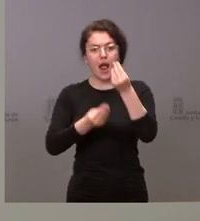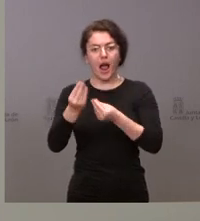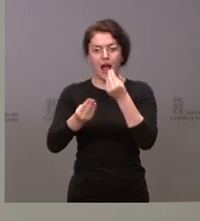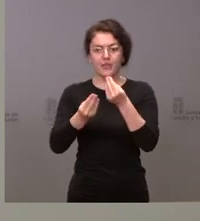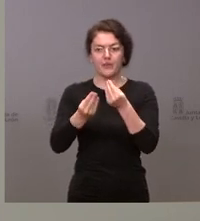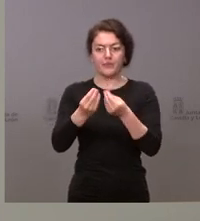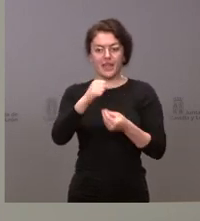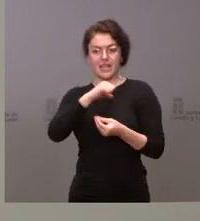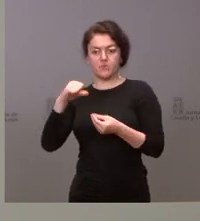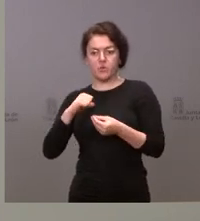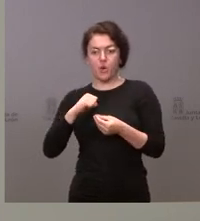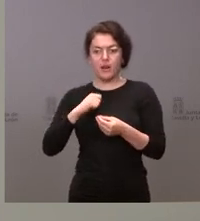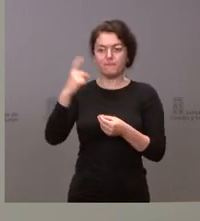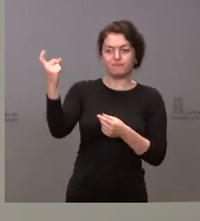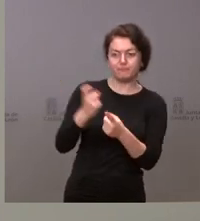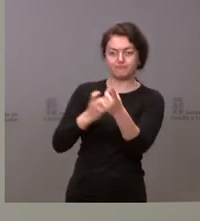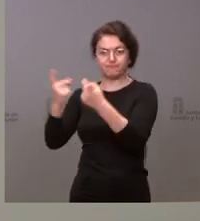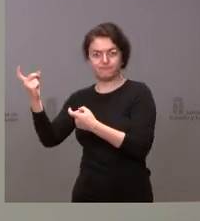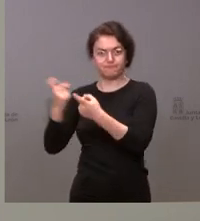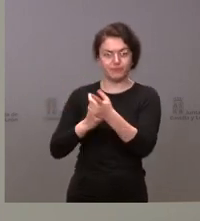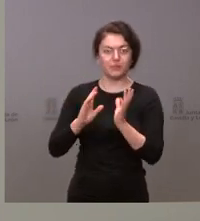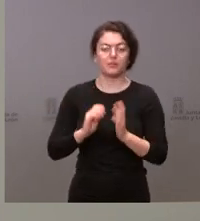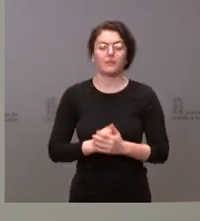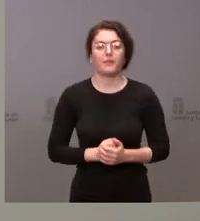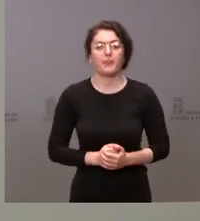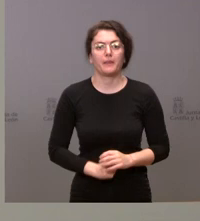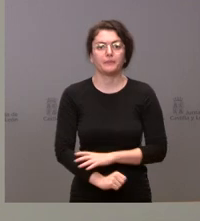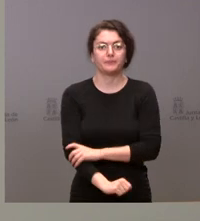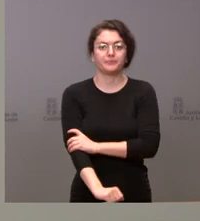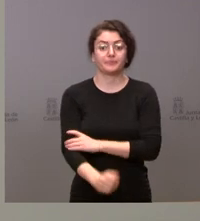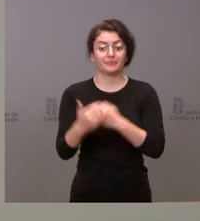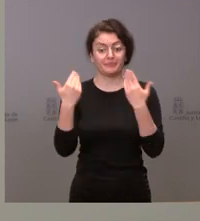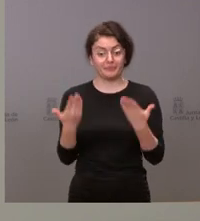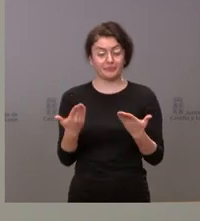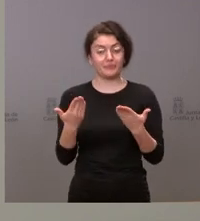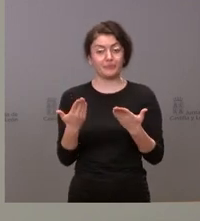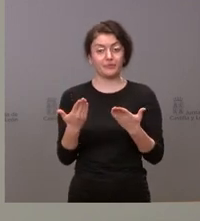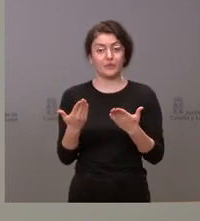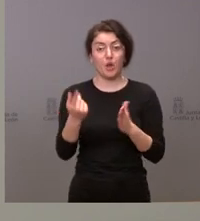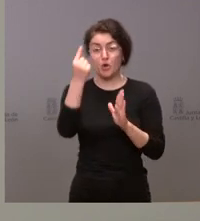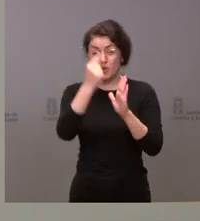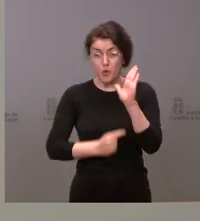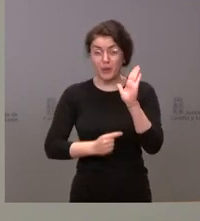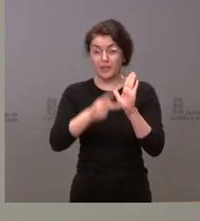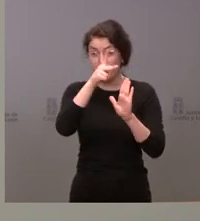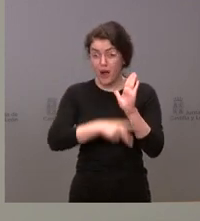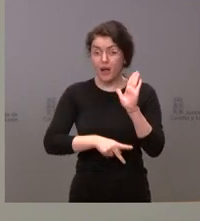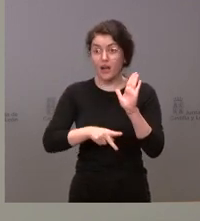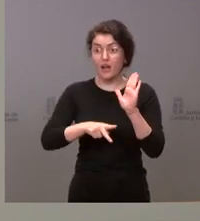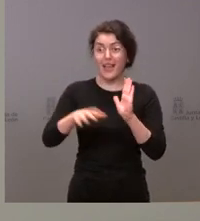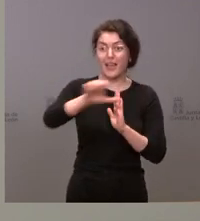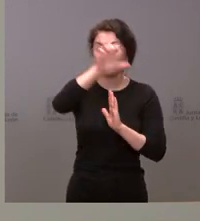personas a nuestra comunidad autónoma. A través de la aplicación de la normativa europea y de la nueva directiva europea sobre refugiados,